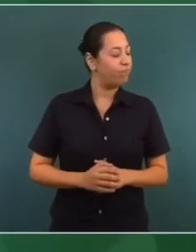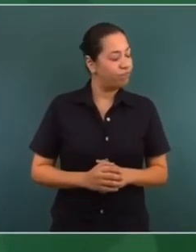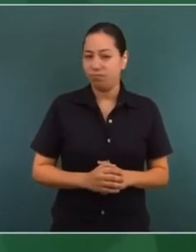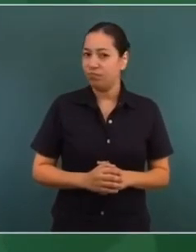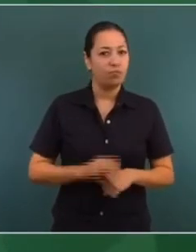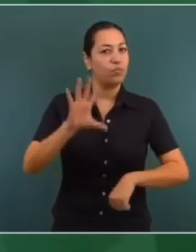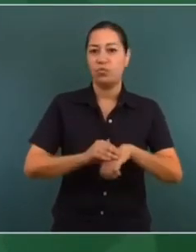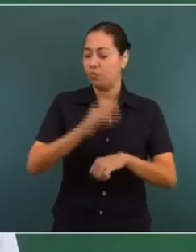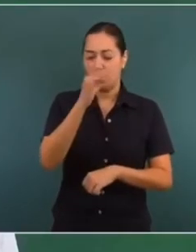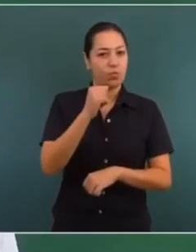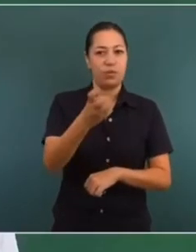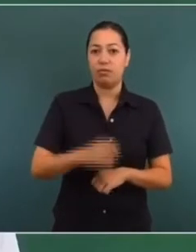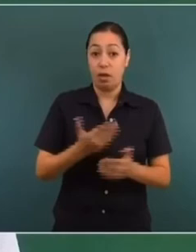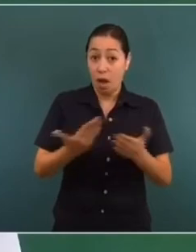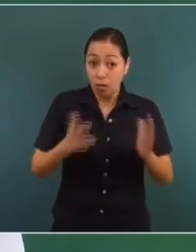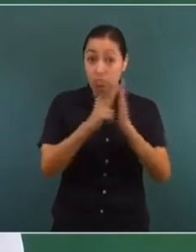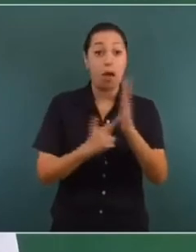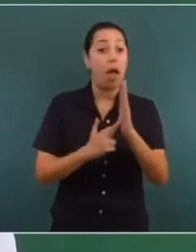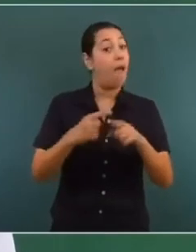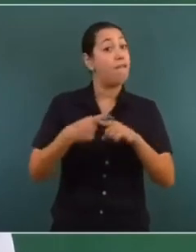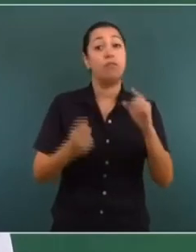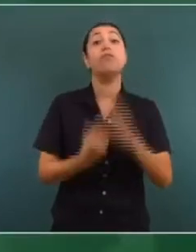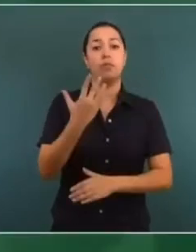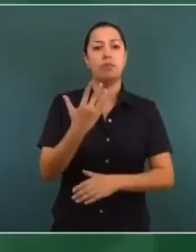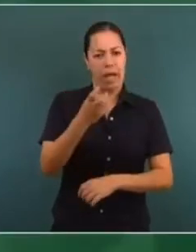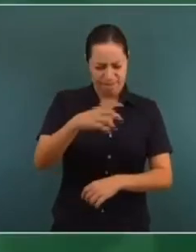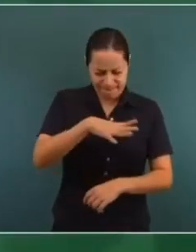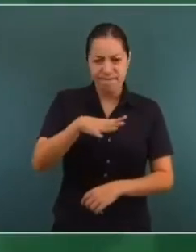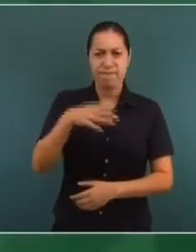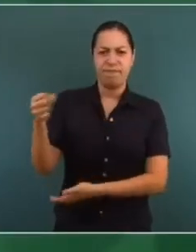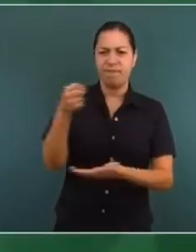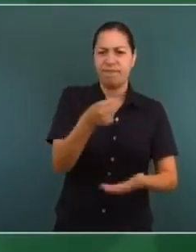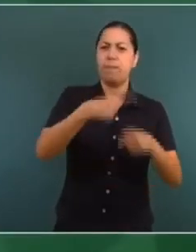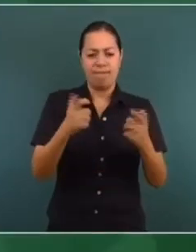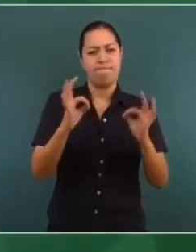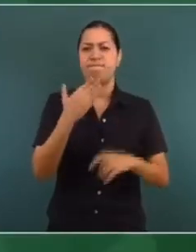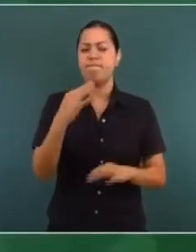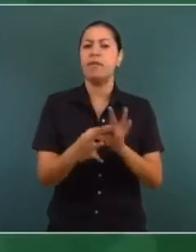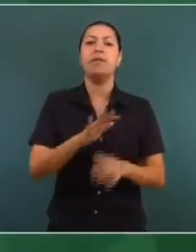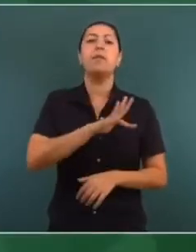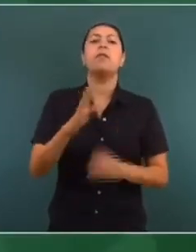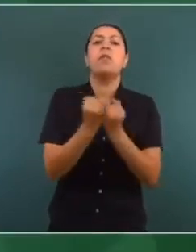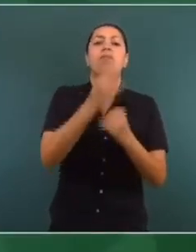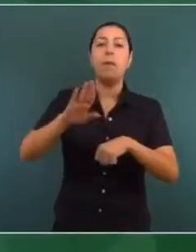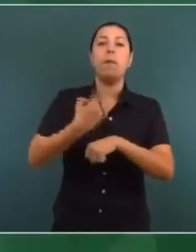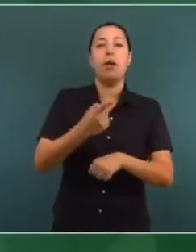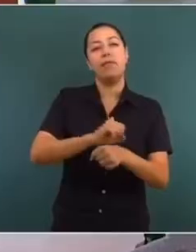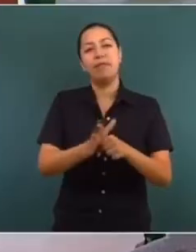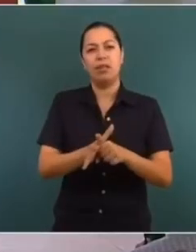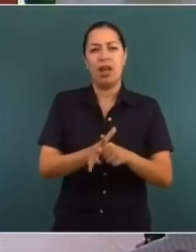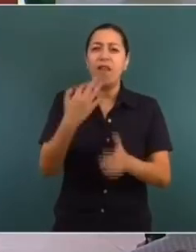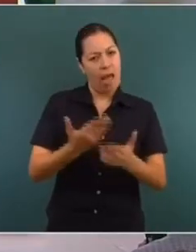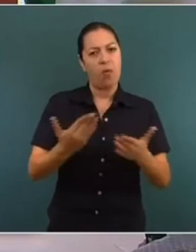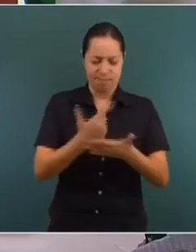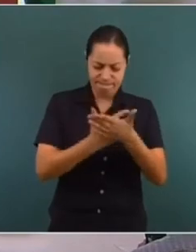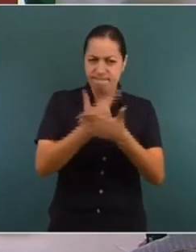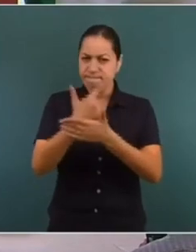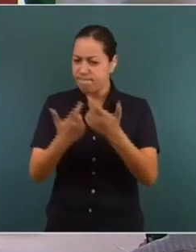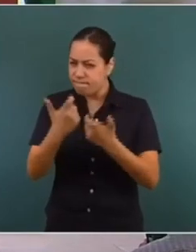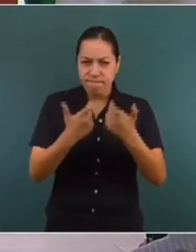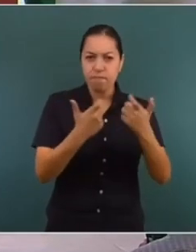Son nuevas reglas, por eso tenemos presupuesto, tenemos finanzas públicas sanas, a nadie le va faltar una cama, no van a faltar los medicamentos.